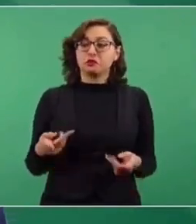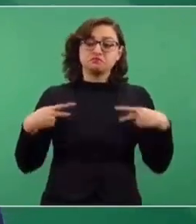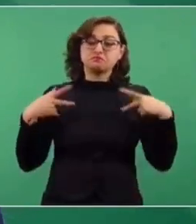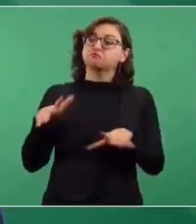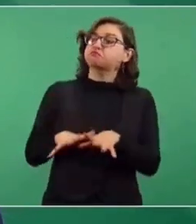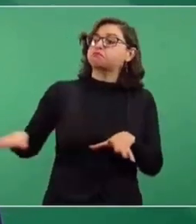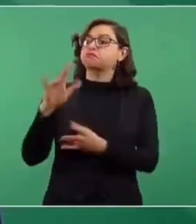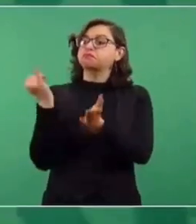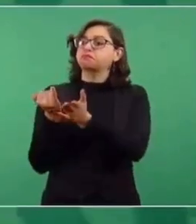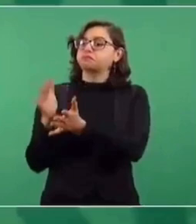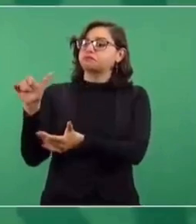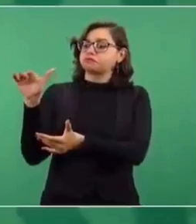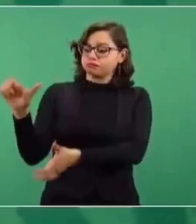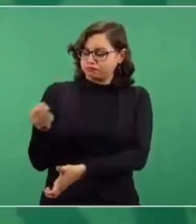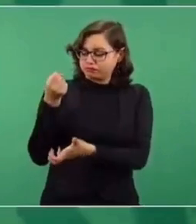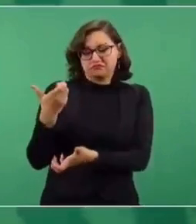erario.